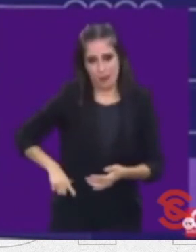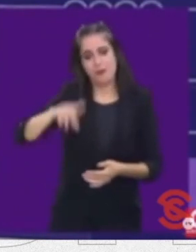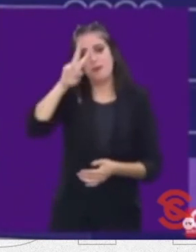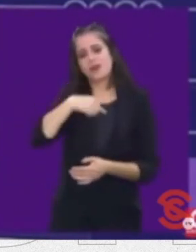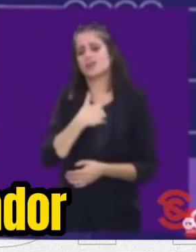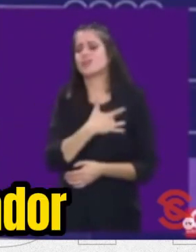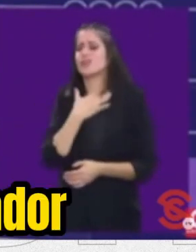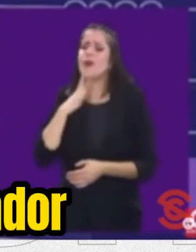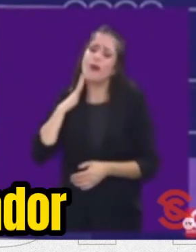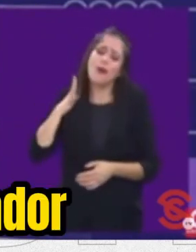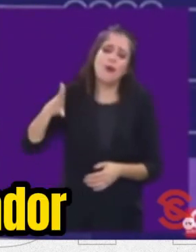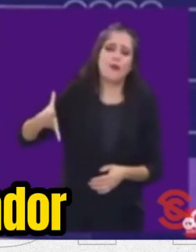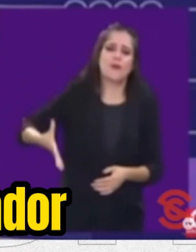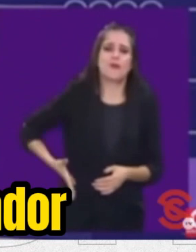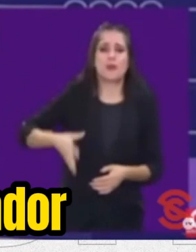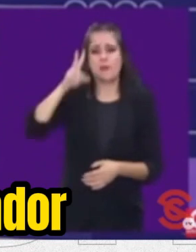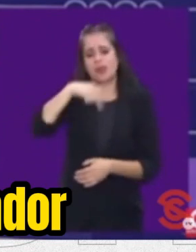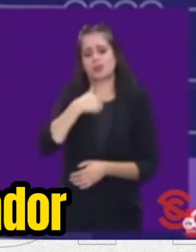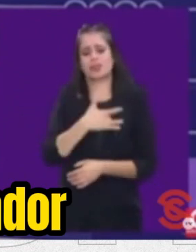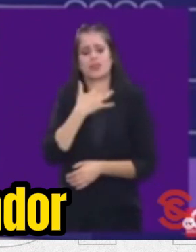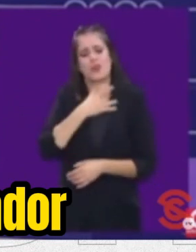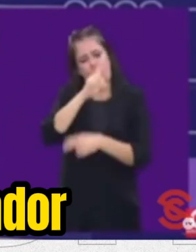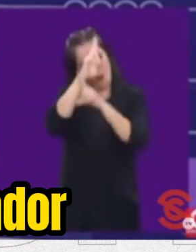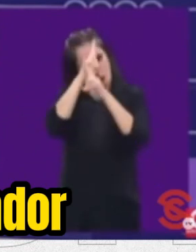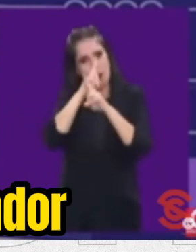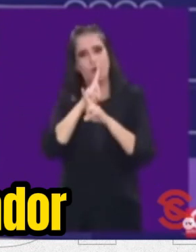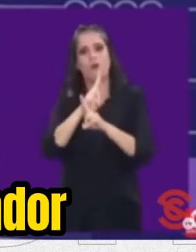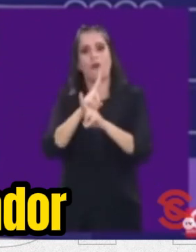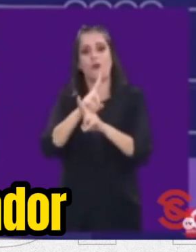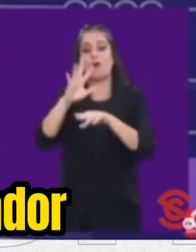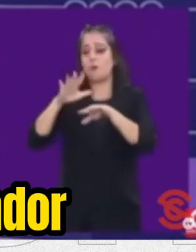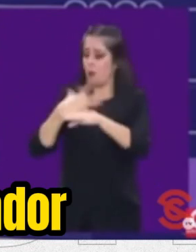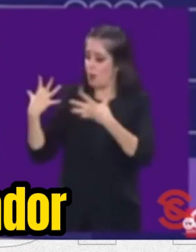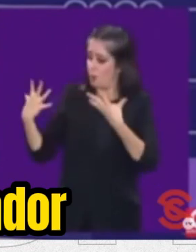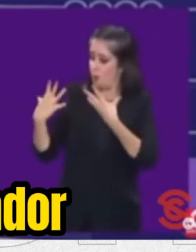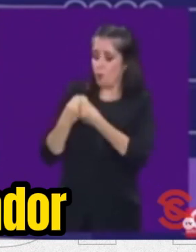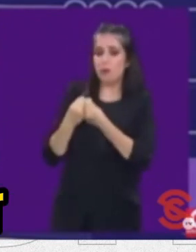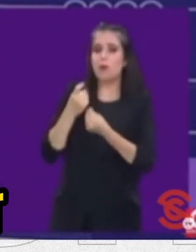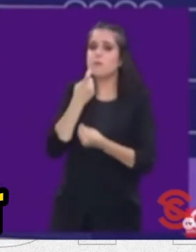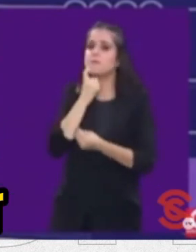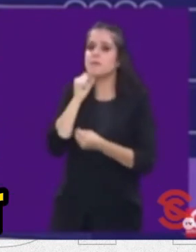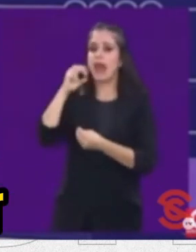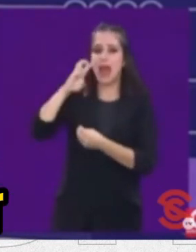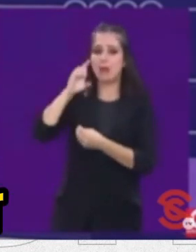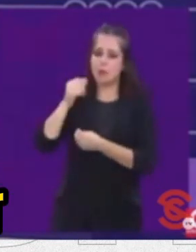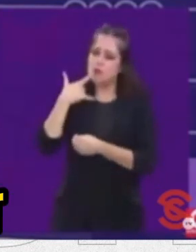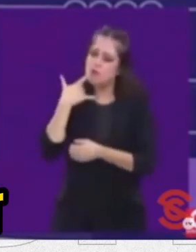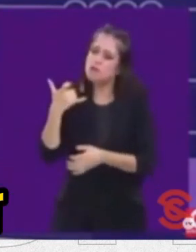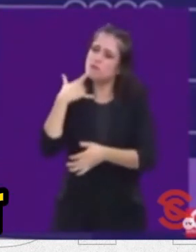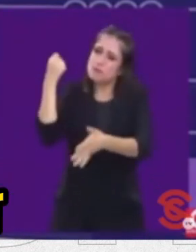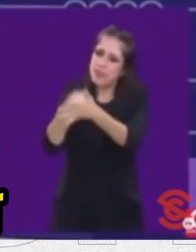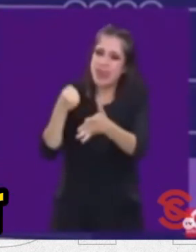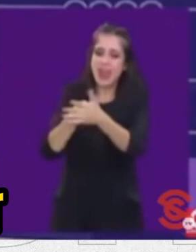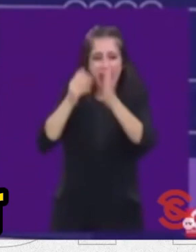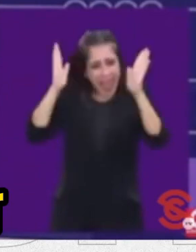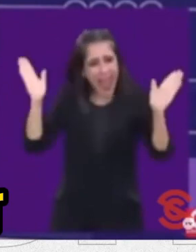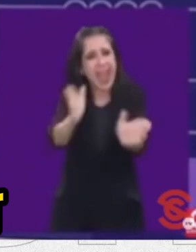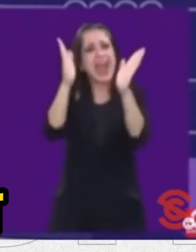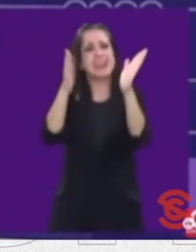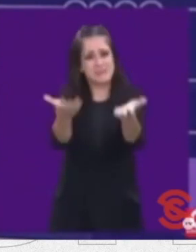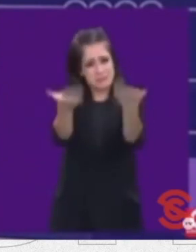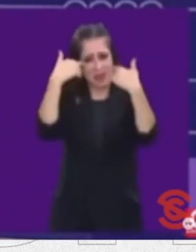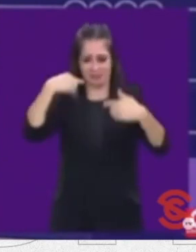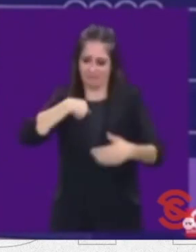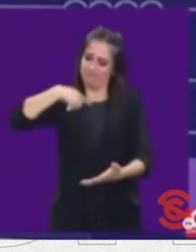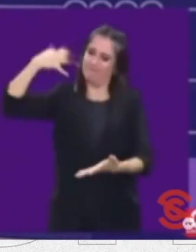mucho orgullo. Es un honor estar luchando con Obrador. Así que, ánimo, que vamos a